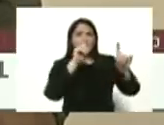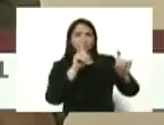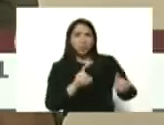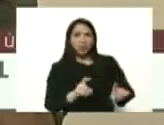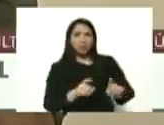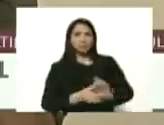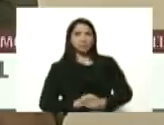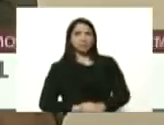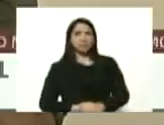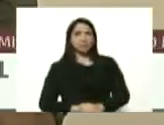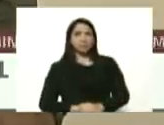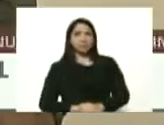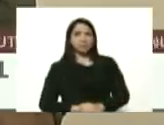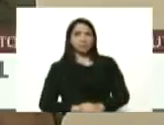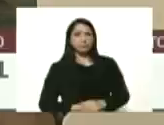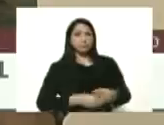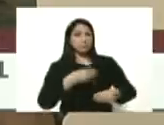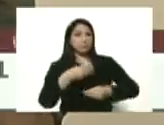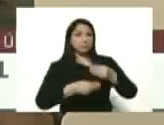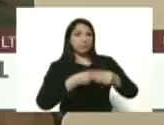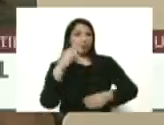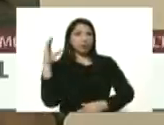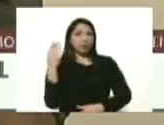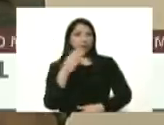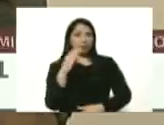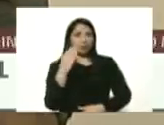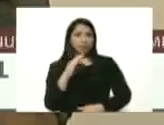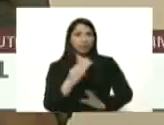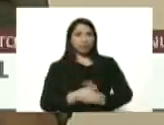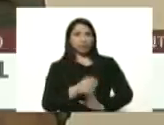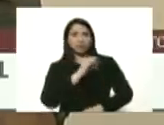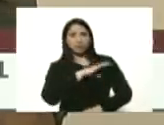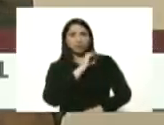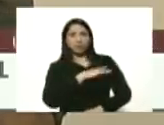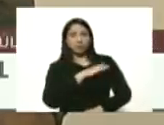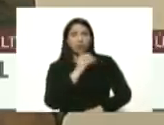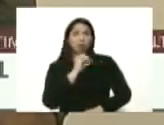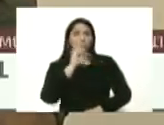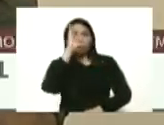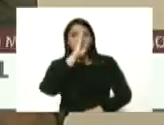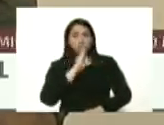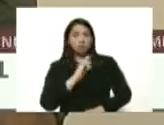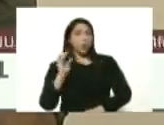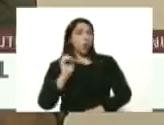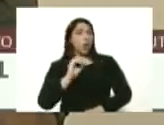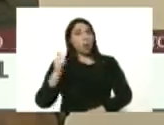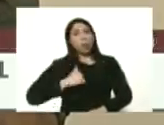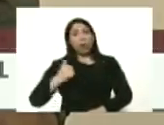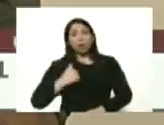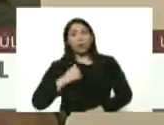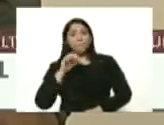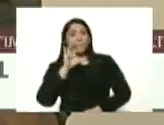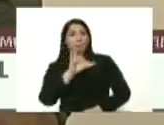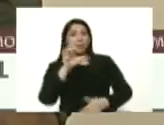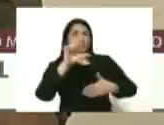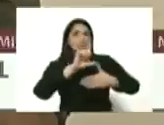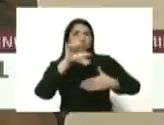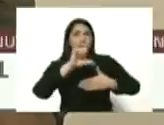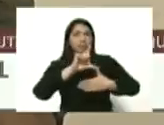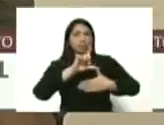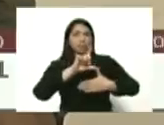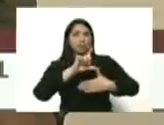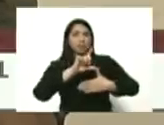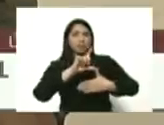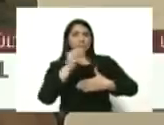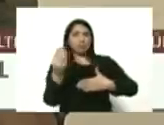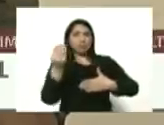de veces más pruebas que las que está realizando Colombia o Chile o Brasil o cualquier otro país de América Latina con el